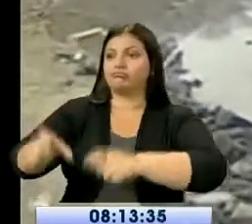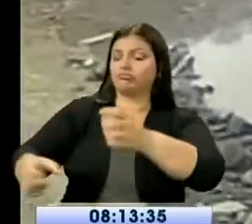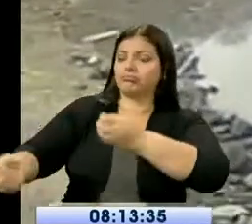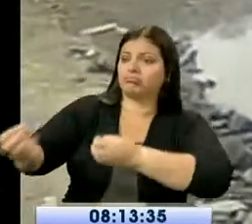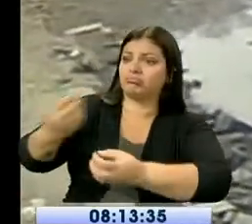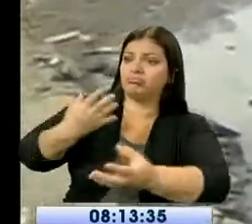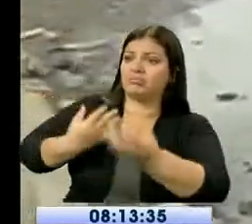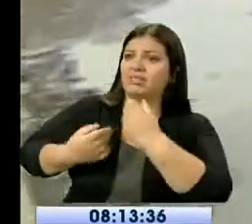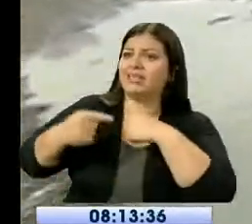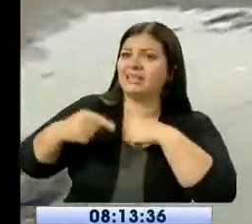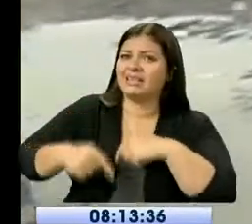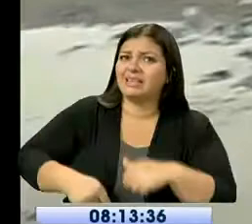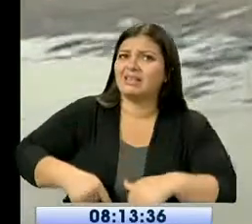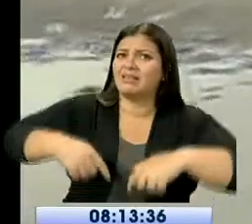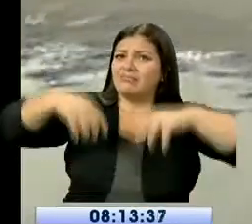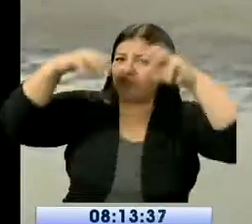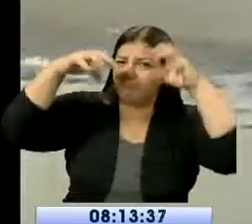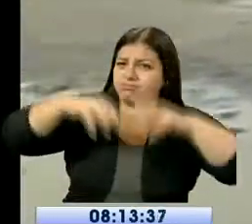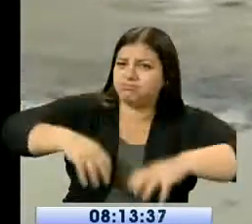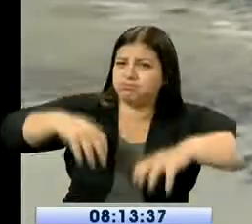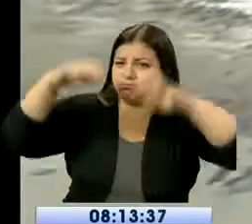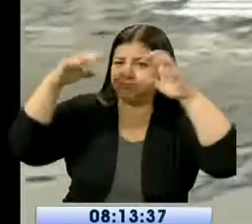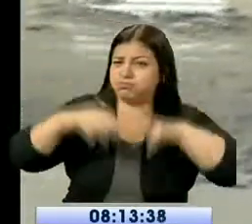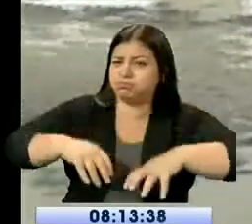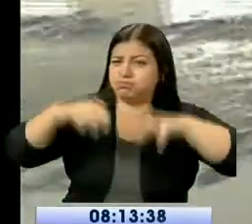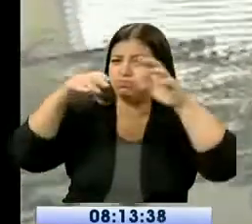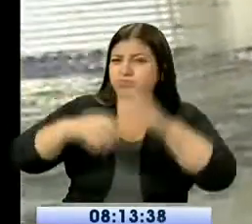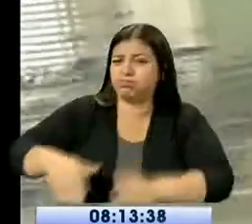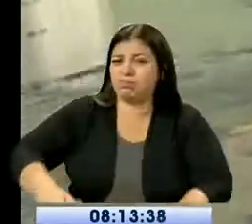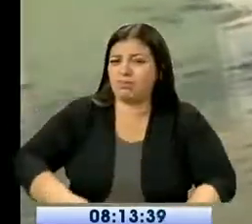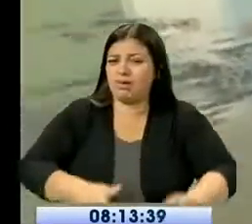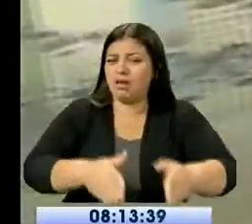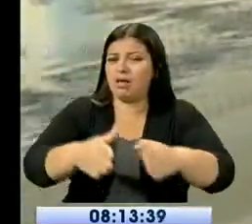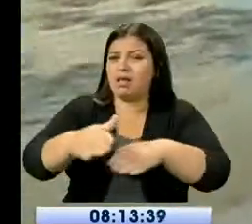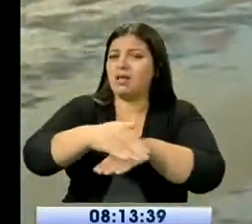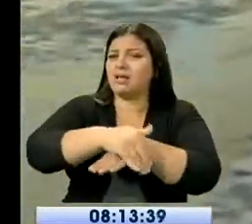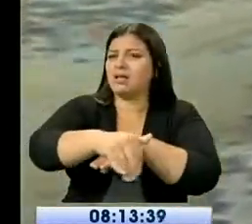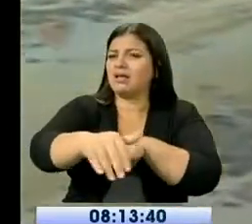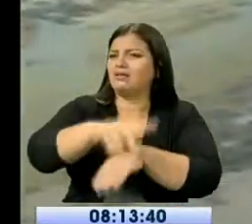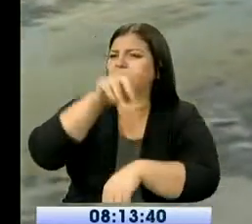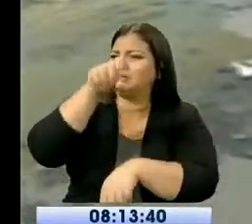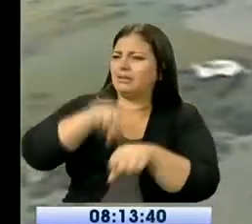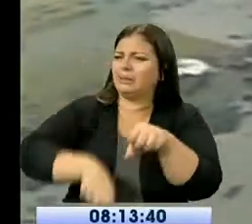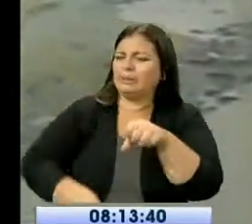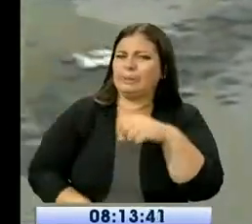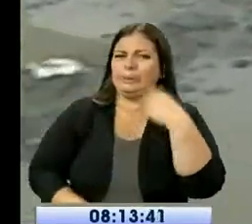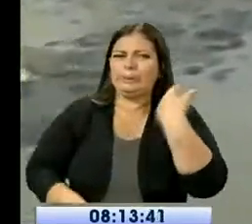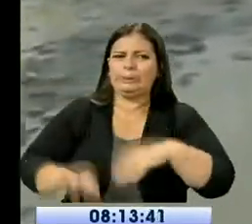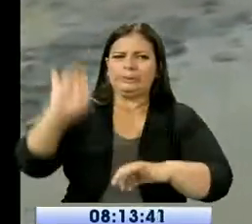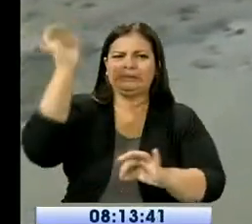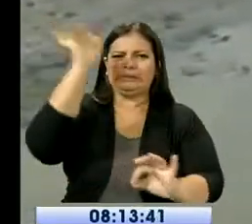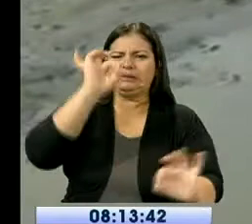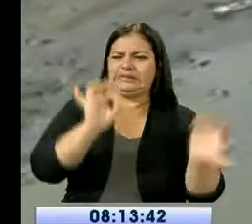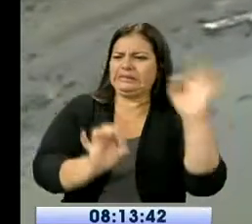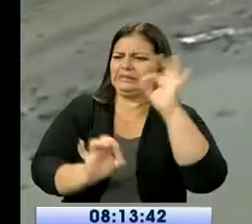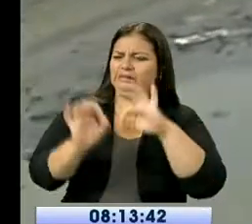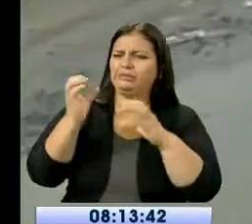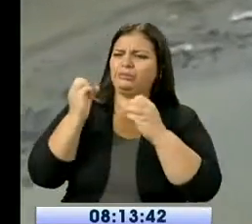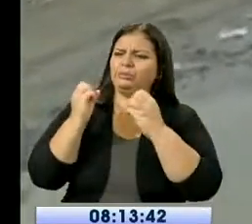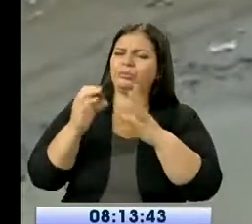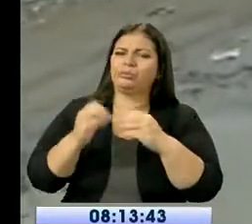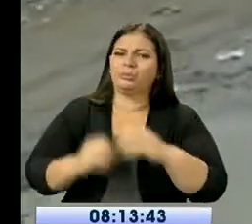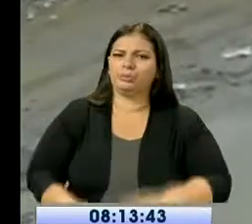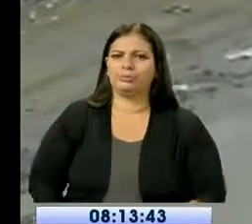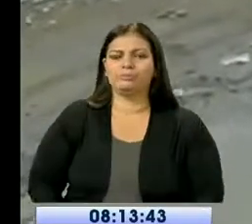invierno que dejan como saldo calles inundadas, lodo, proliferación de insectos y demás. Mi señora, muy buenos días.